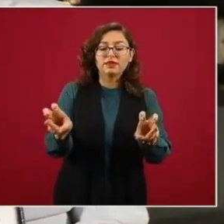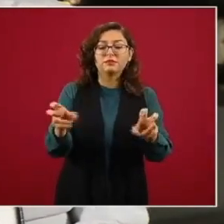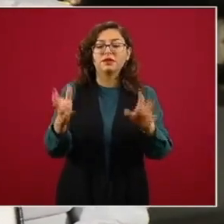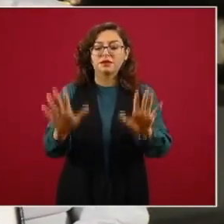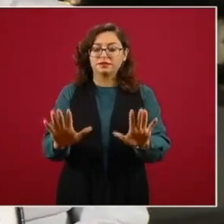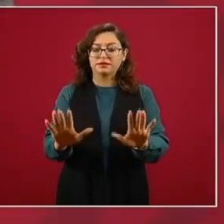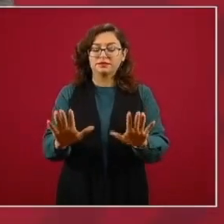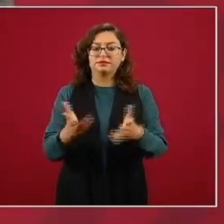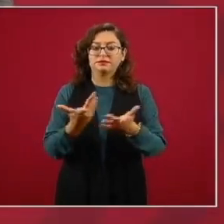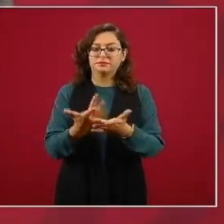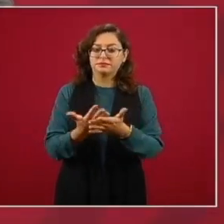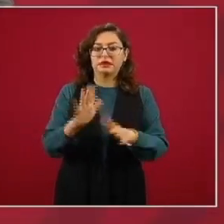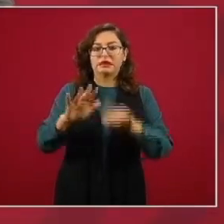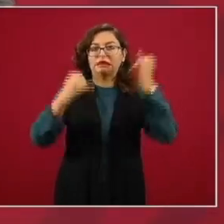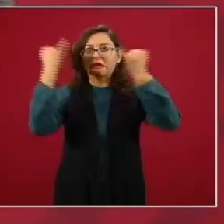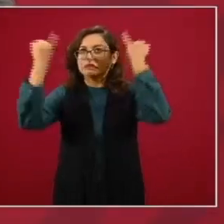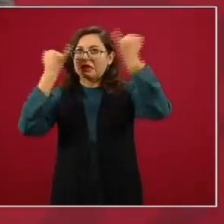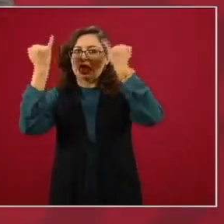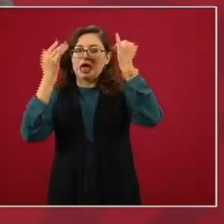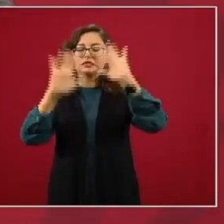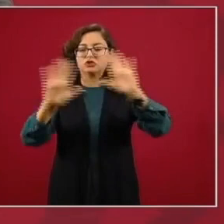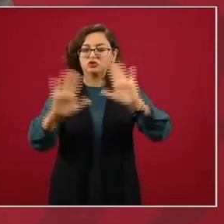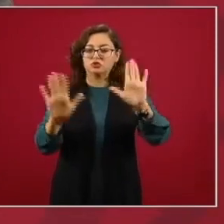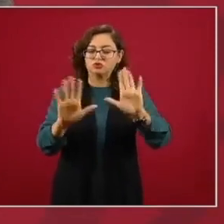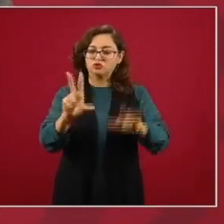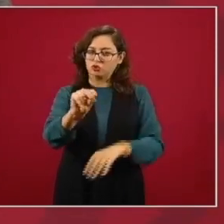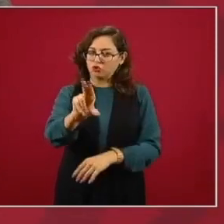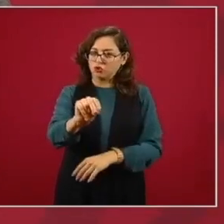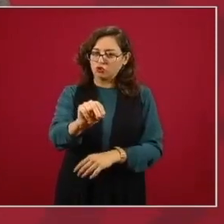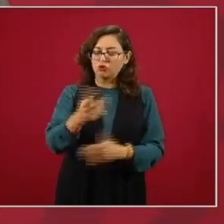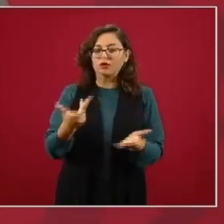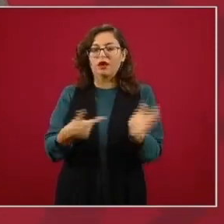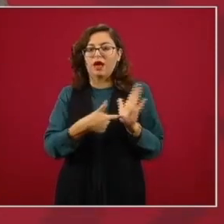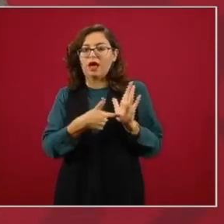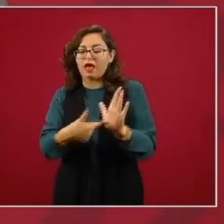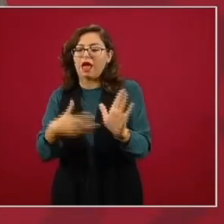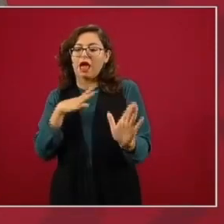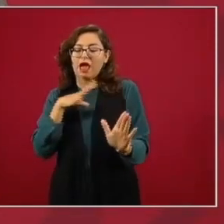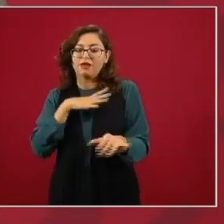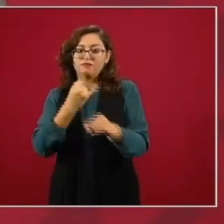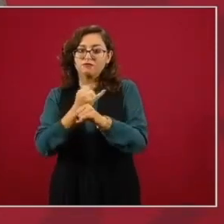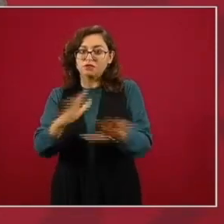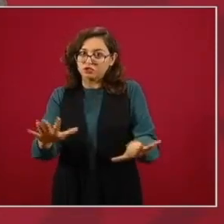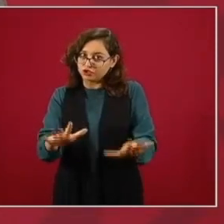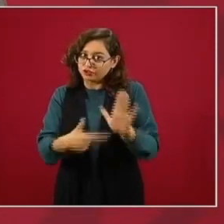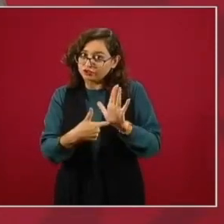No partamos de supuestos. Vámonos a los datos. Sí, claro. O sea, porque,